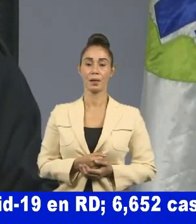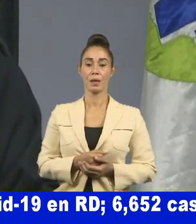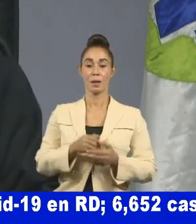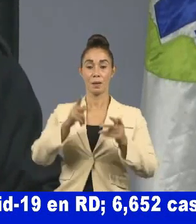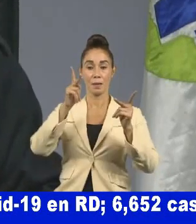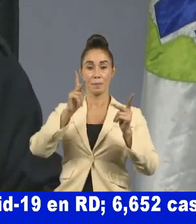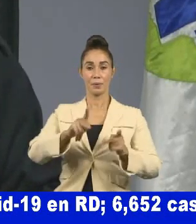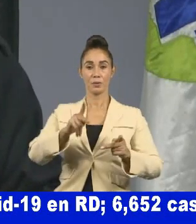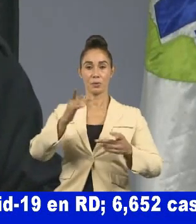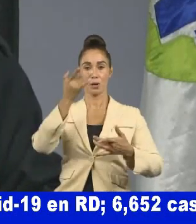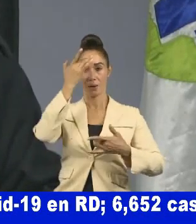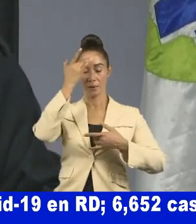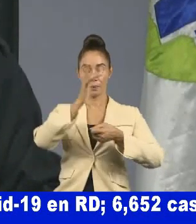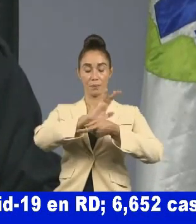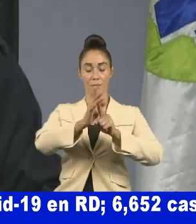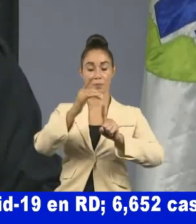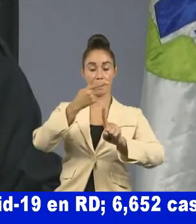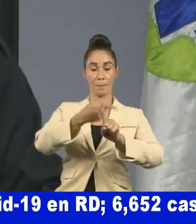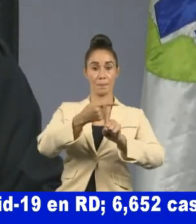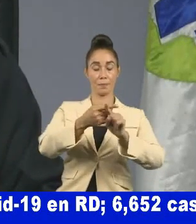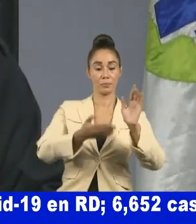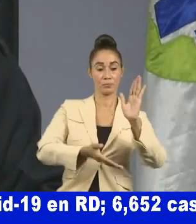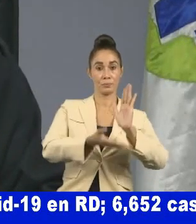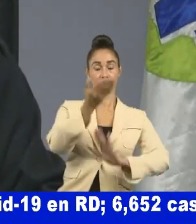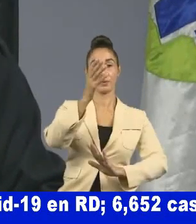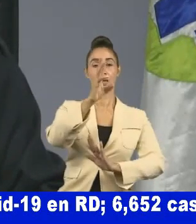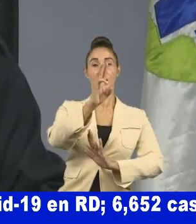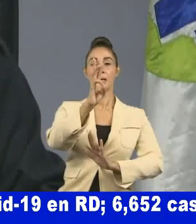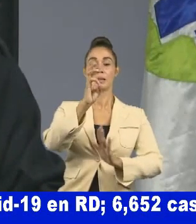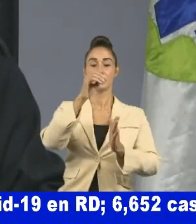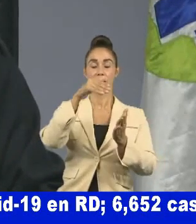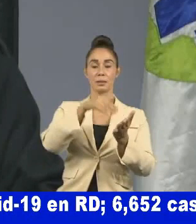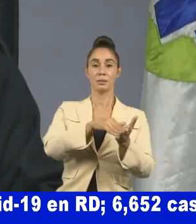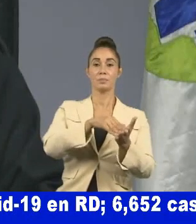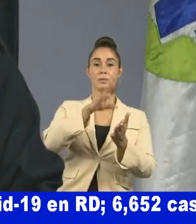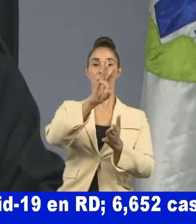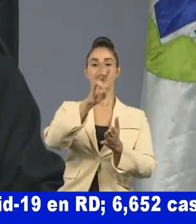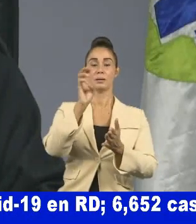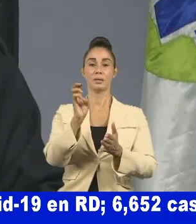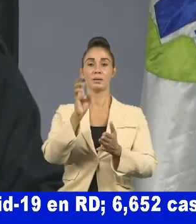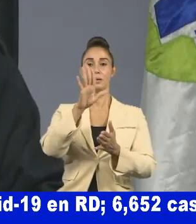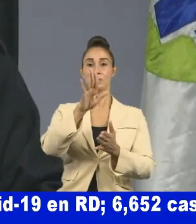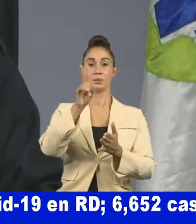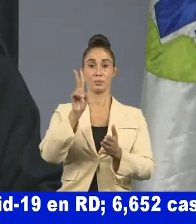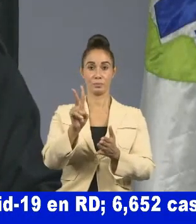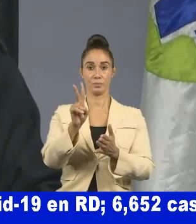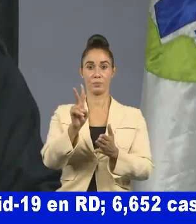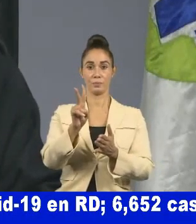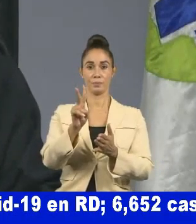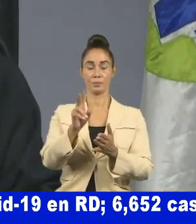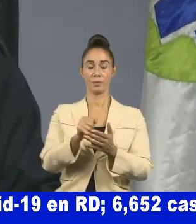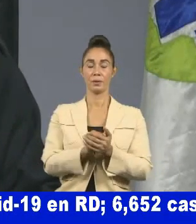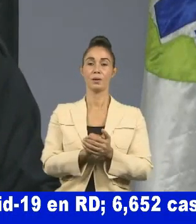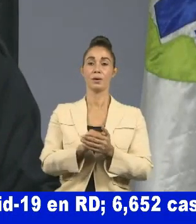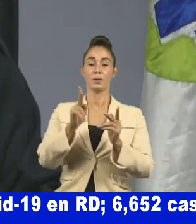confirmados asciende a 6.652 casos nuevos